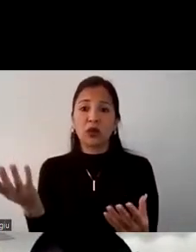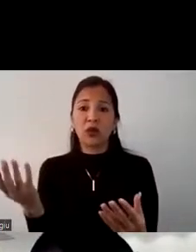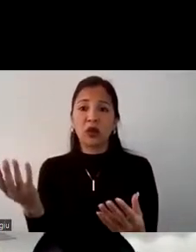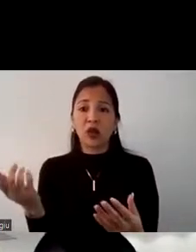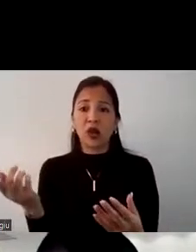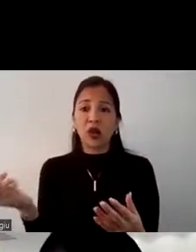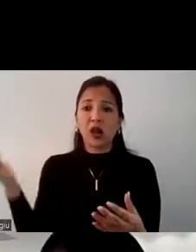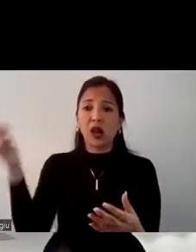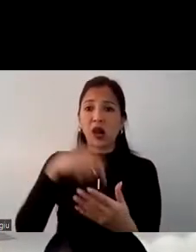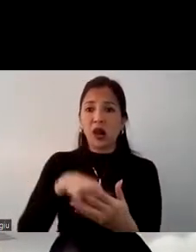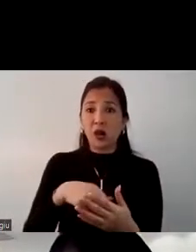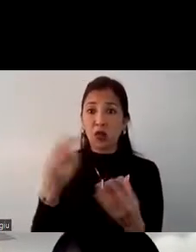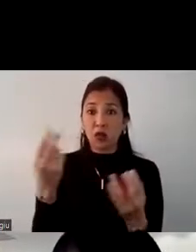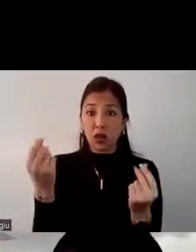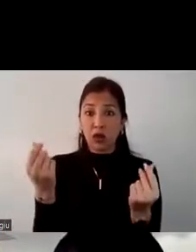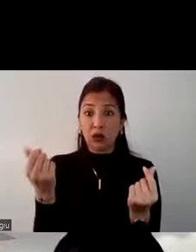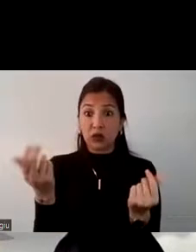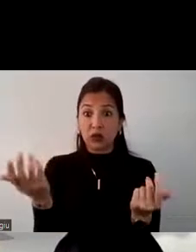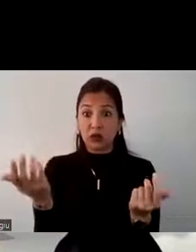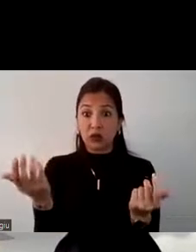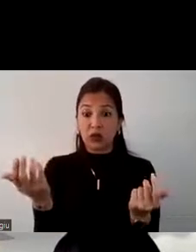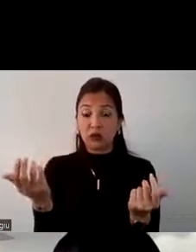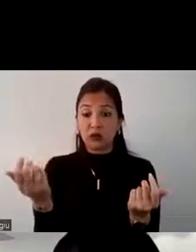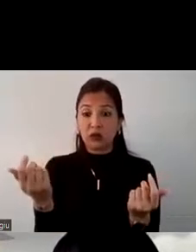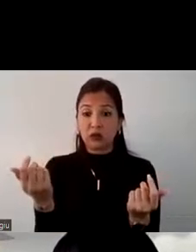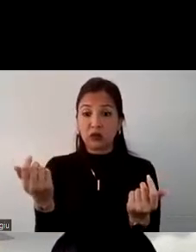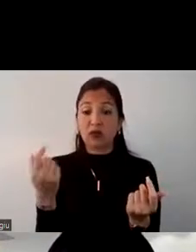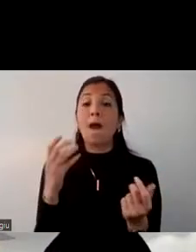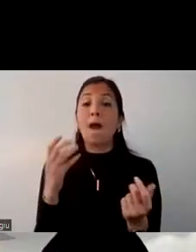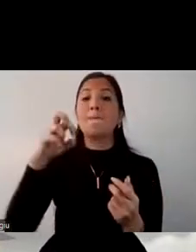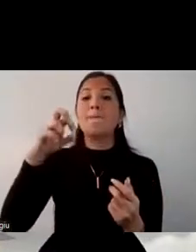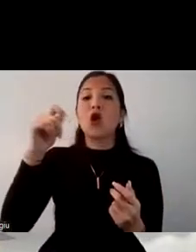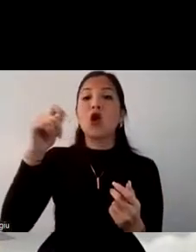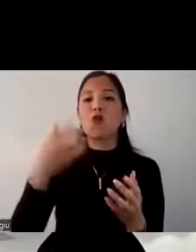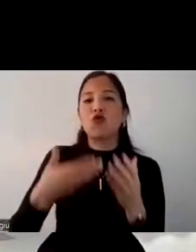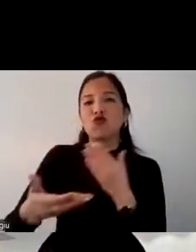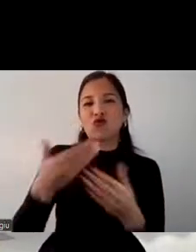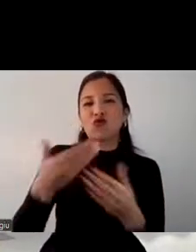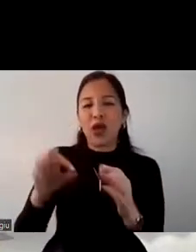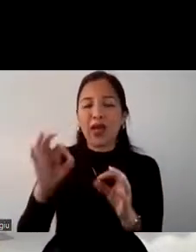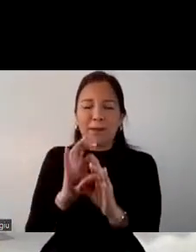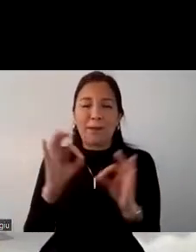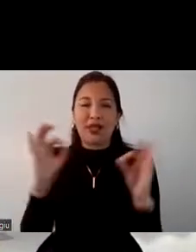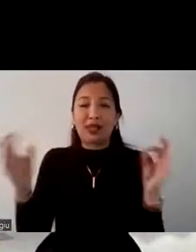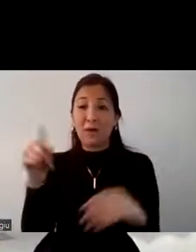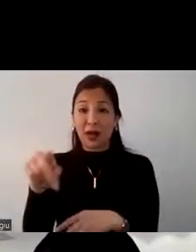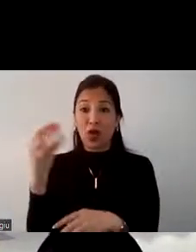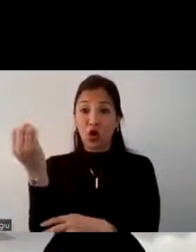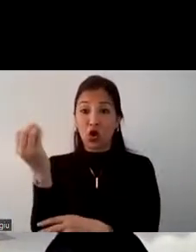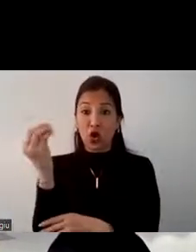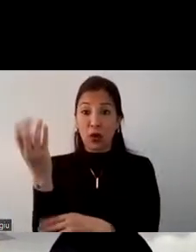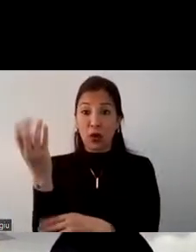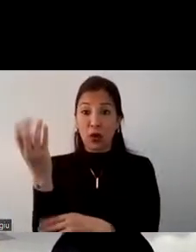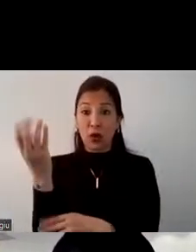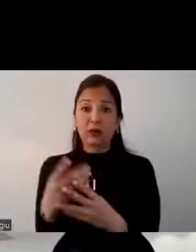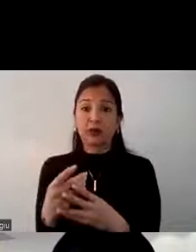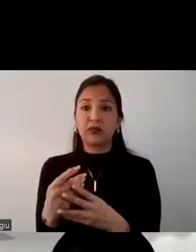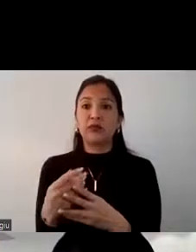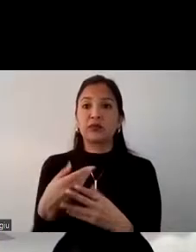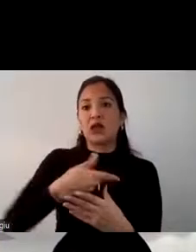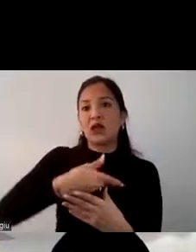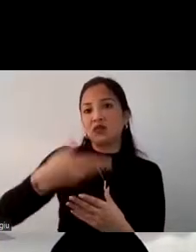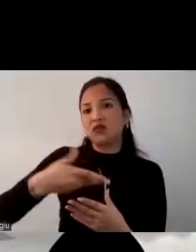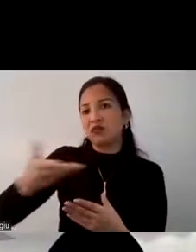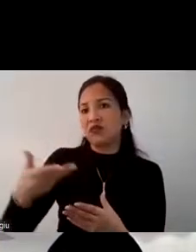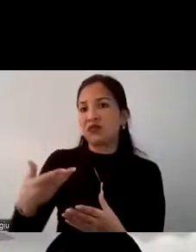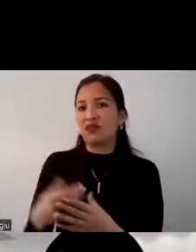dicen que es un destino costoso y acá es donde nosotros podemos hacer promociones especiales para jóvenes donde podemos comenzar